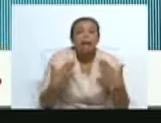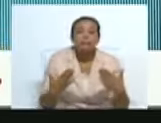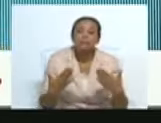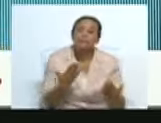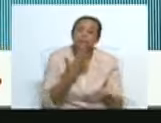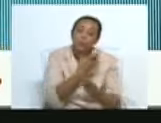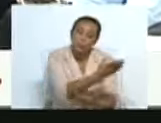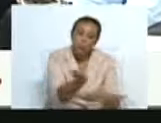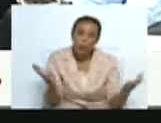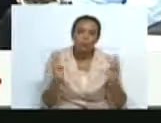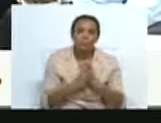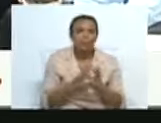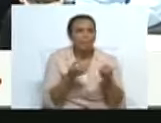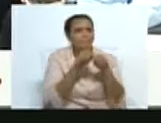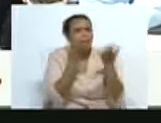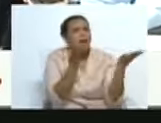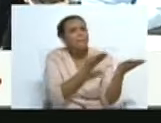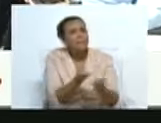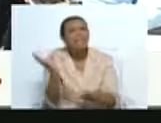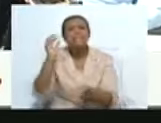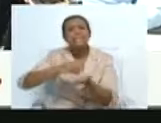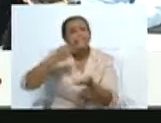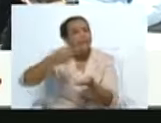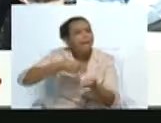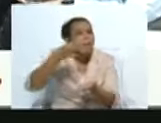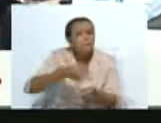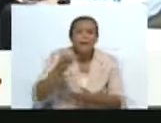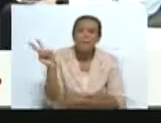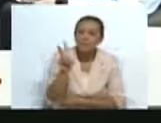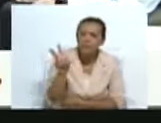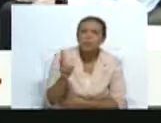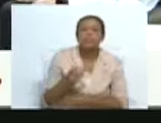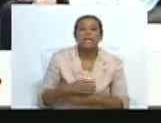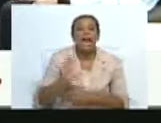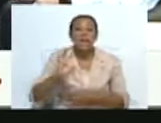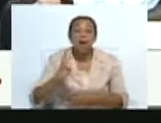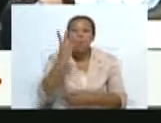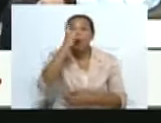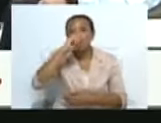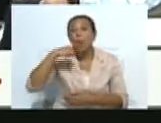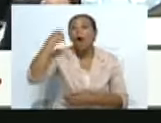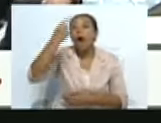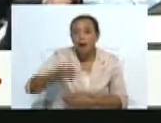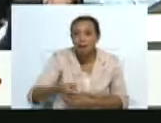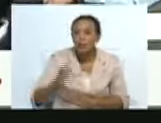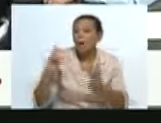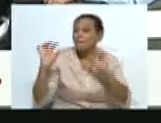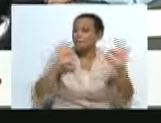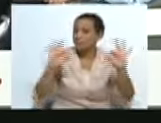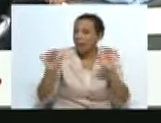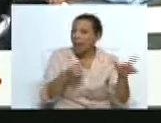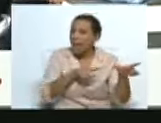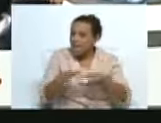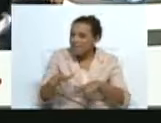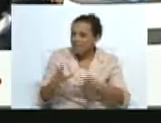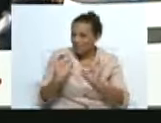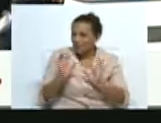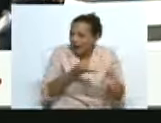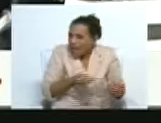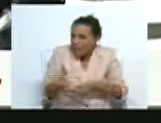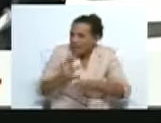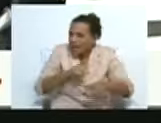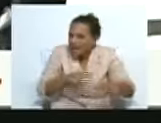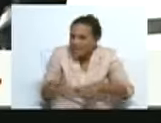con ustedes. ¡Qué maravilla! Bienvenida siempre, una vez más. Y bueno, a la cuarta edición ya tiene preparado todo aquí, ¿no? Ya la reciben.